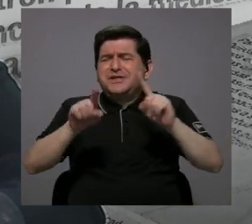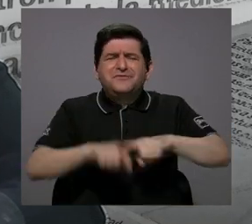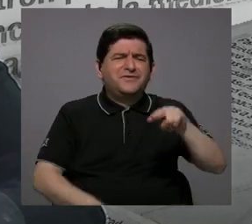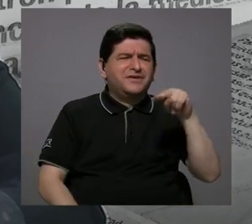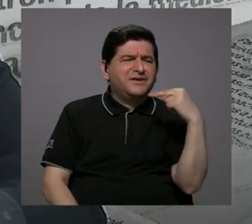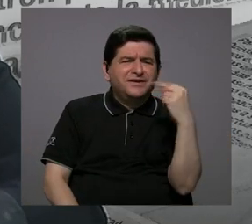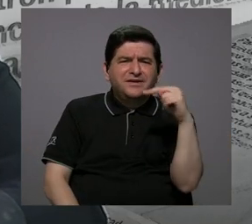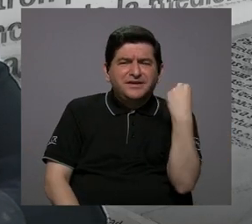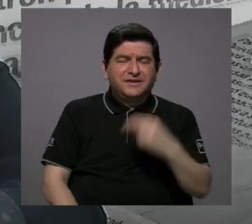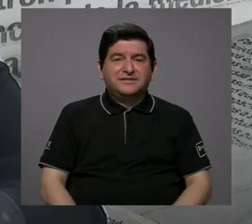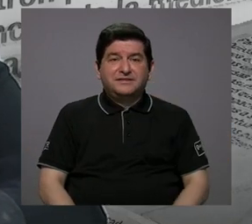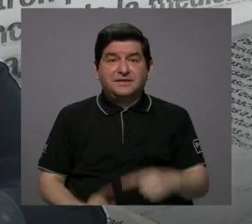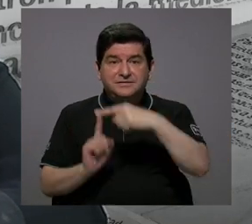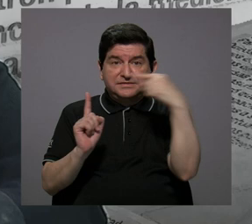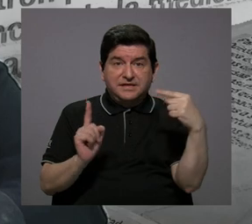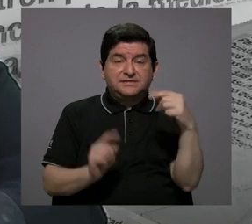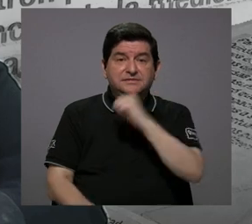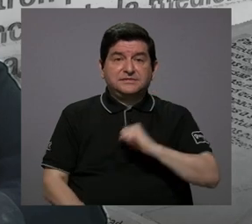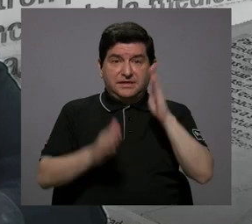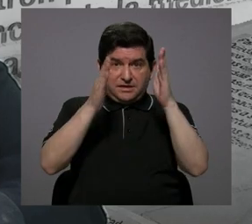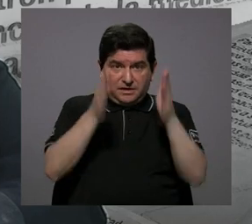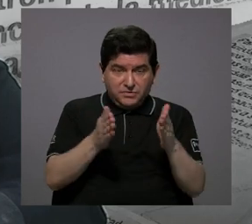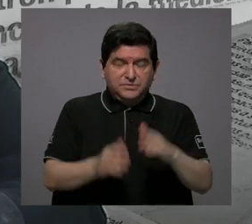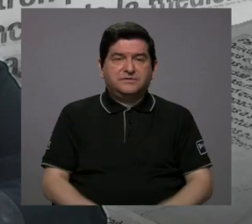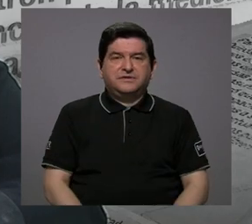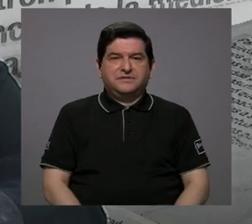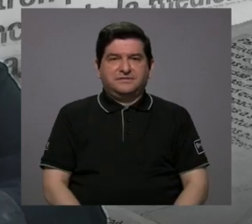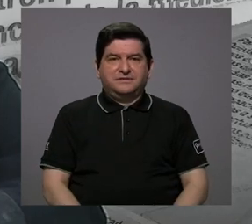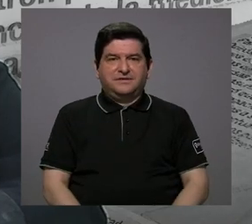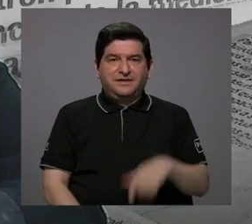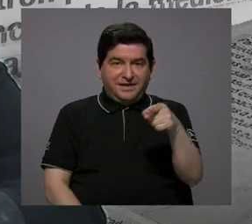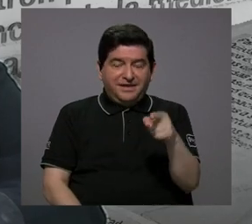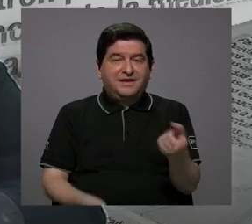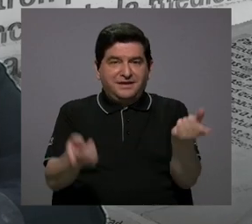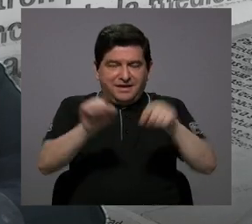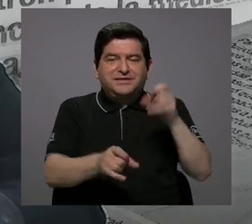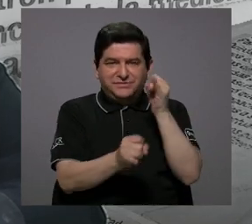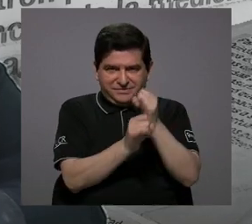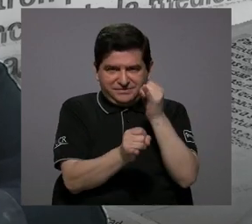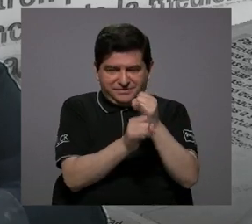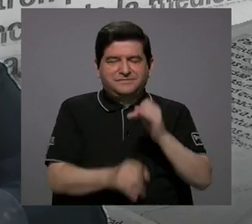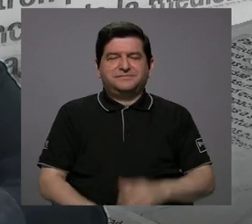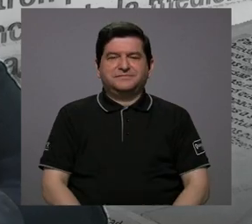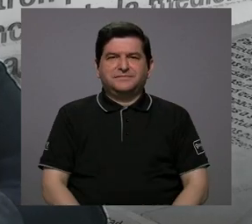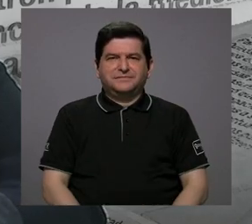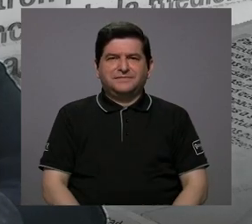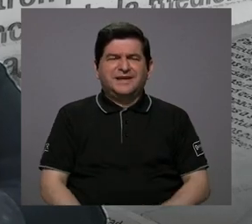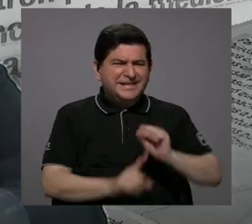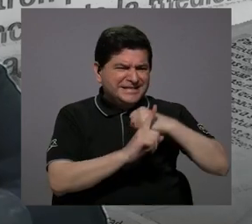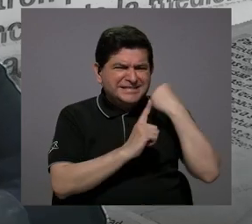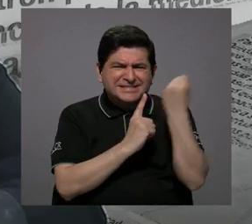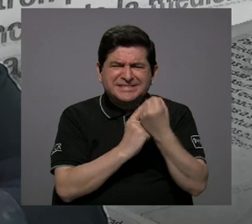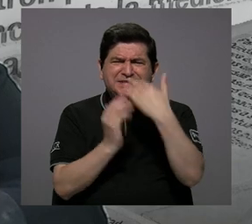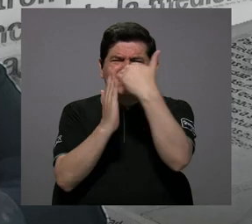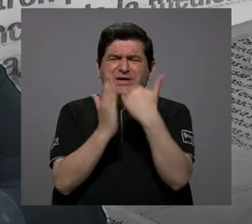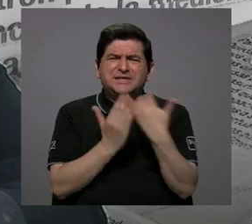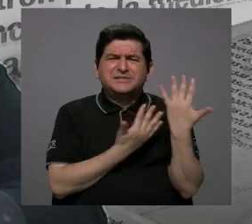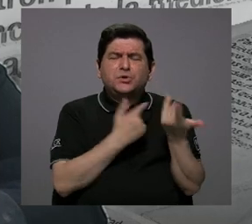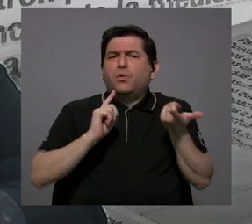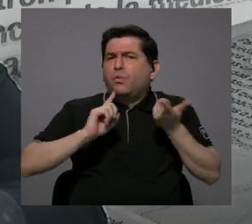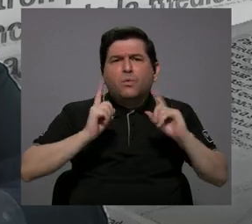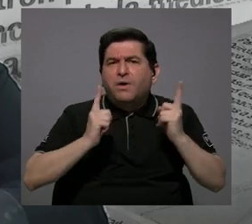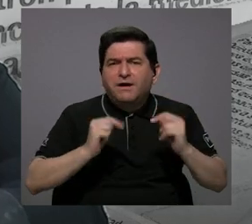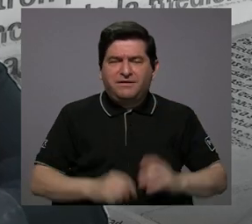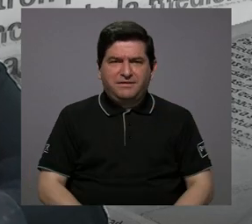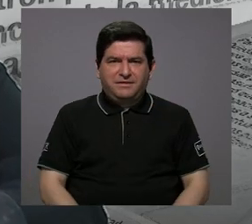anuncios por parte de las autoridades de esa institución. ¿Cuál es la situación sobre las listas de